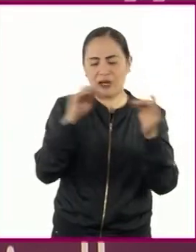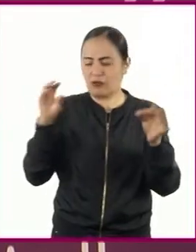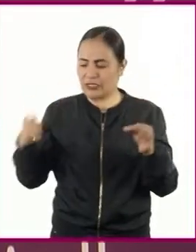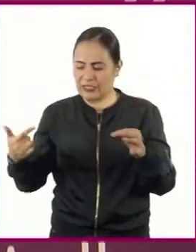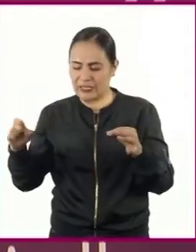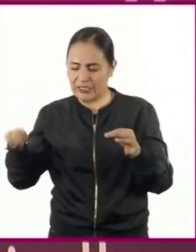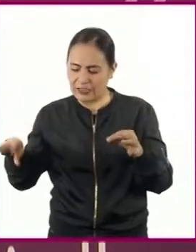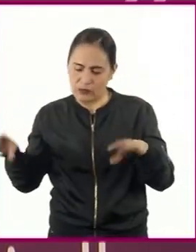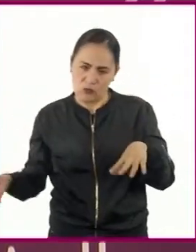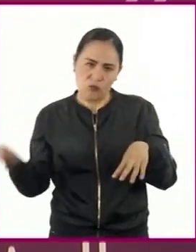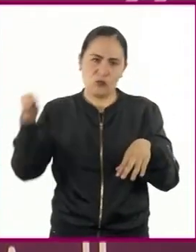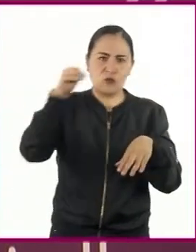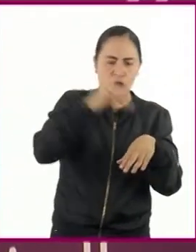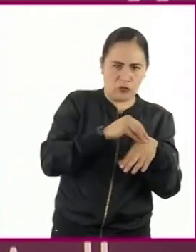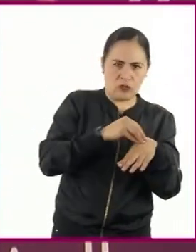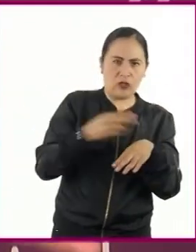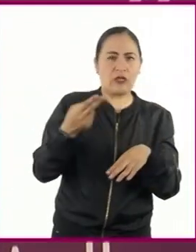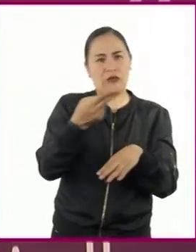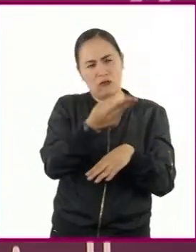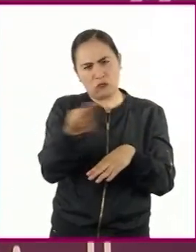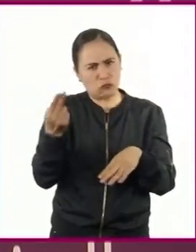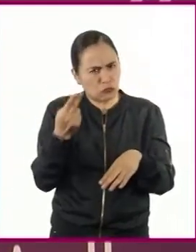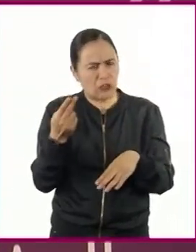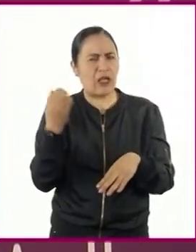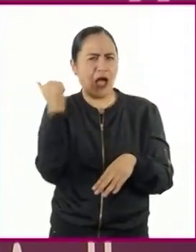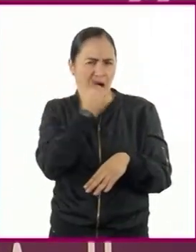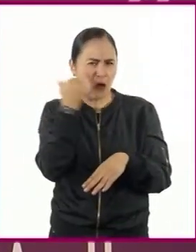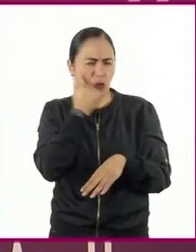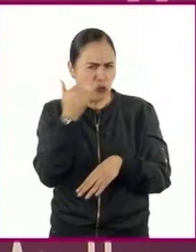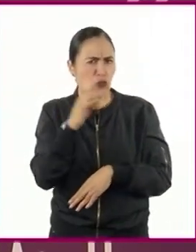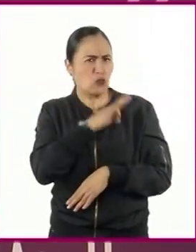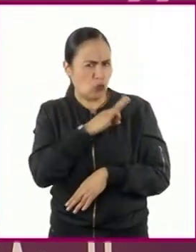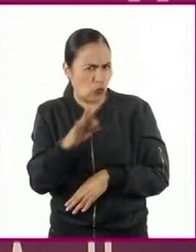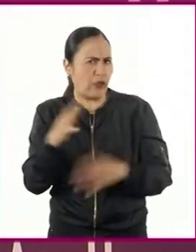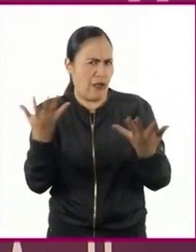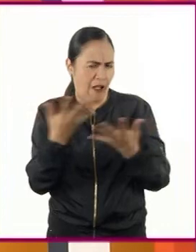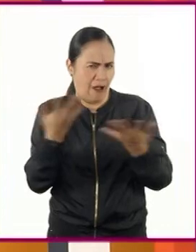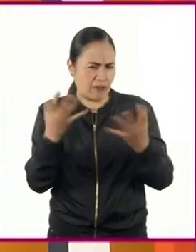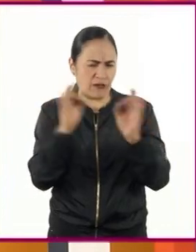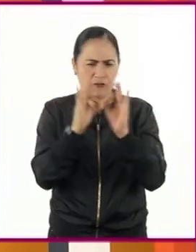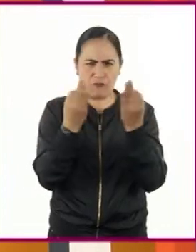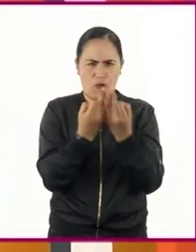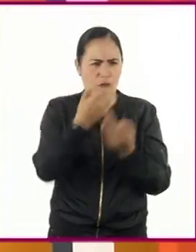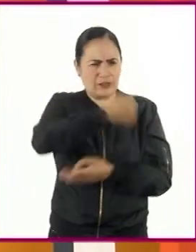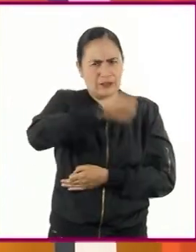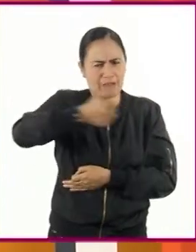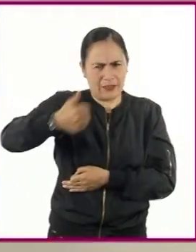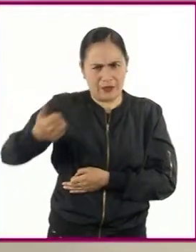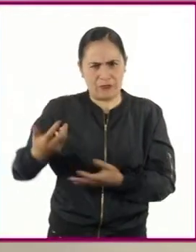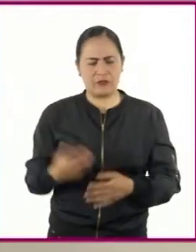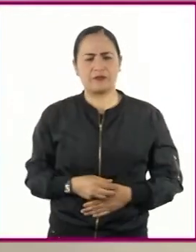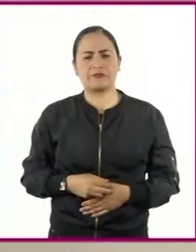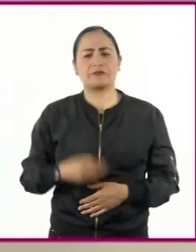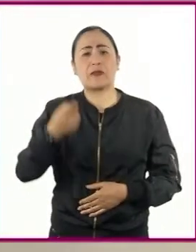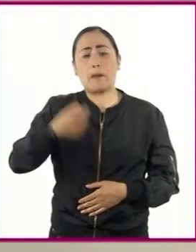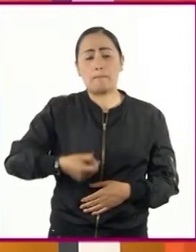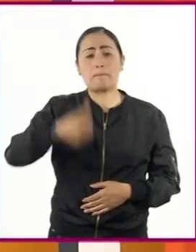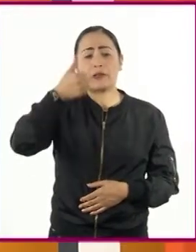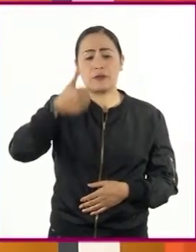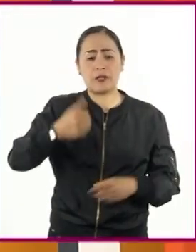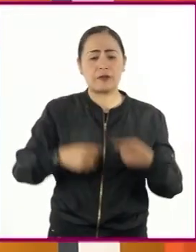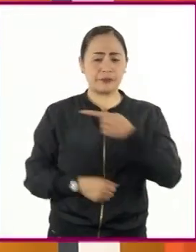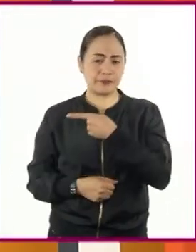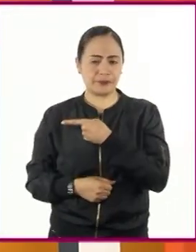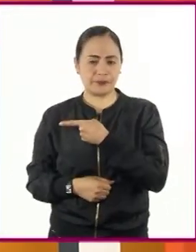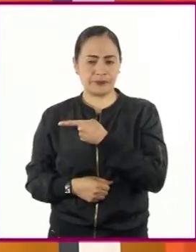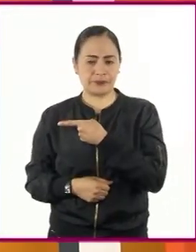transgénicos y que elaboren nuestros alumnos sus propios modelos. Para ello, necesitamos seleccionar los cromosomas